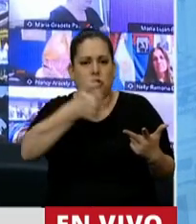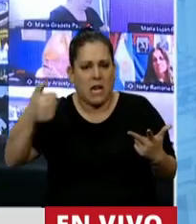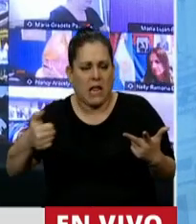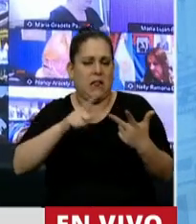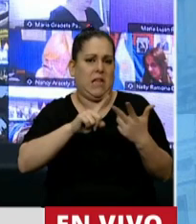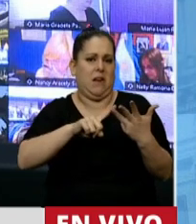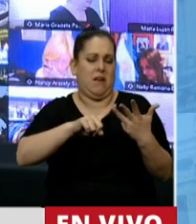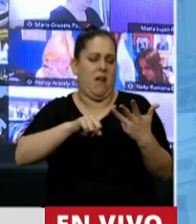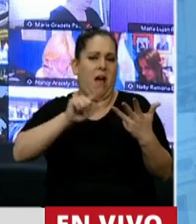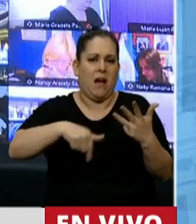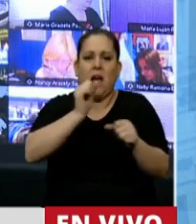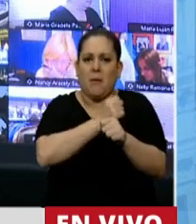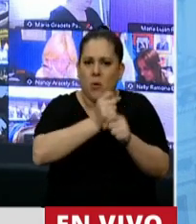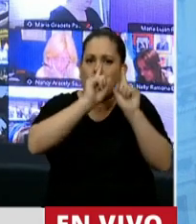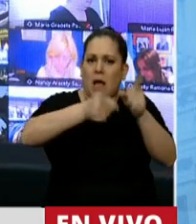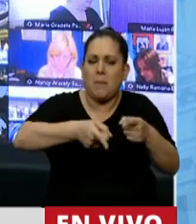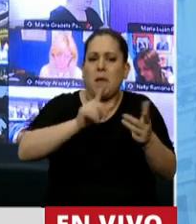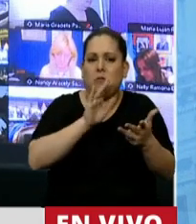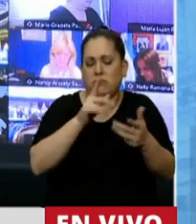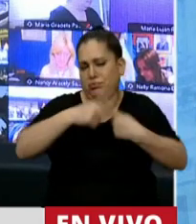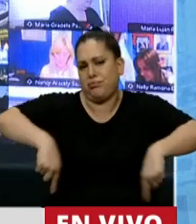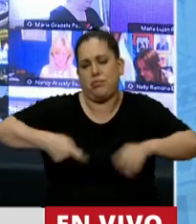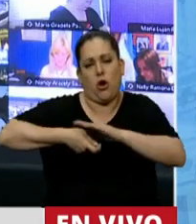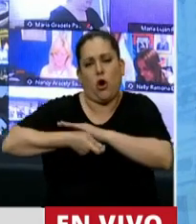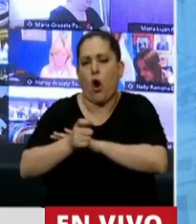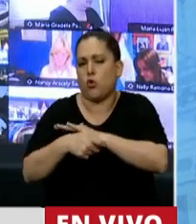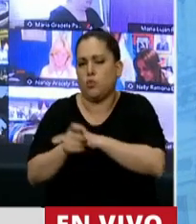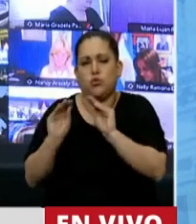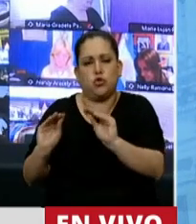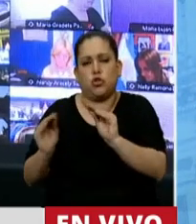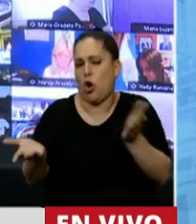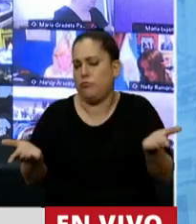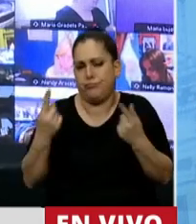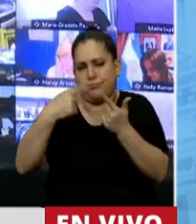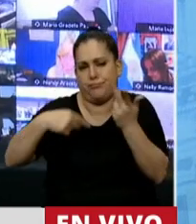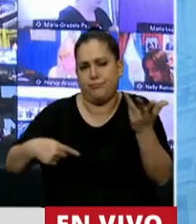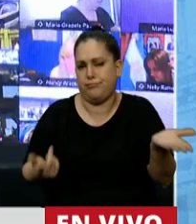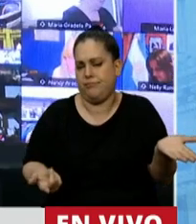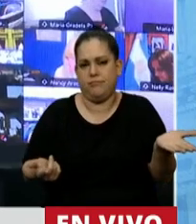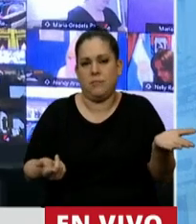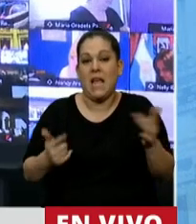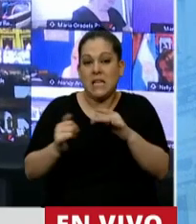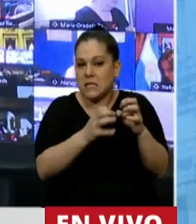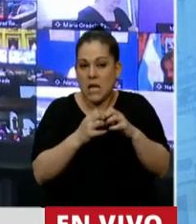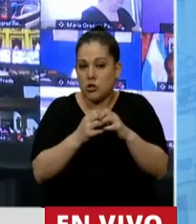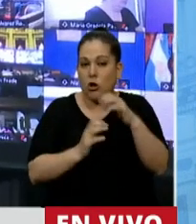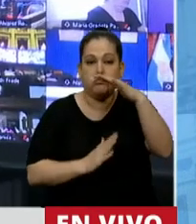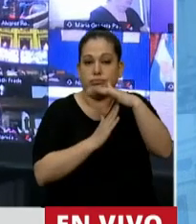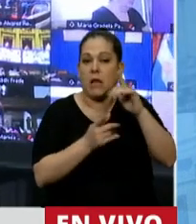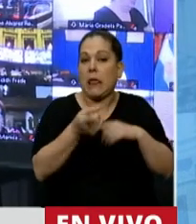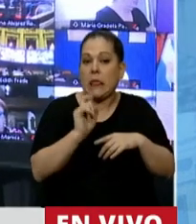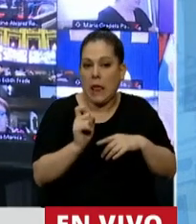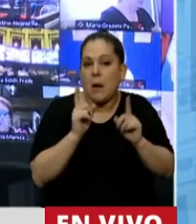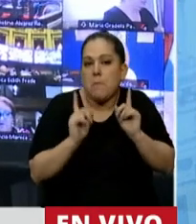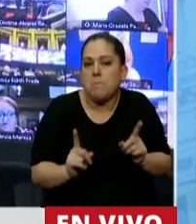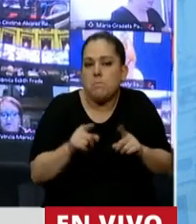se aplaudió el paradigma de la corrupción, la expropiación de Chicone, en una sesión comandada por